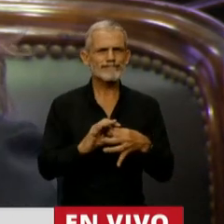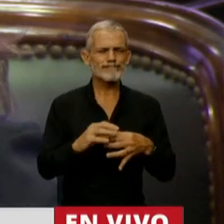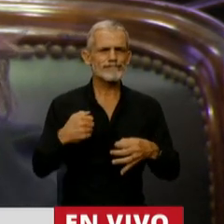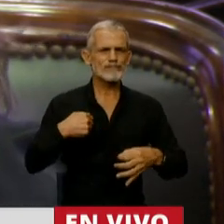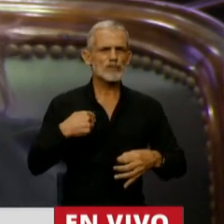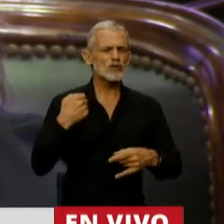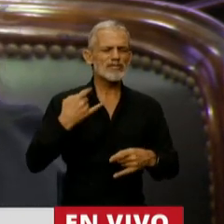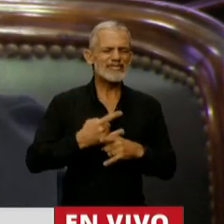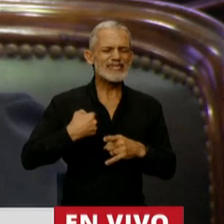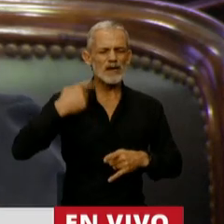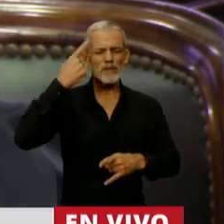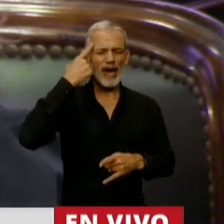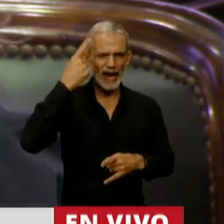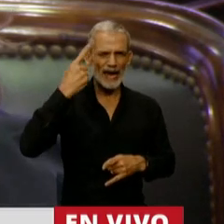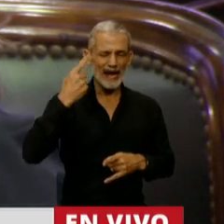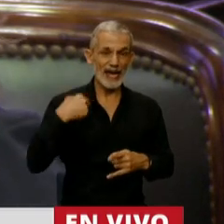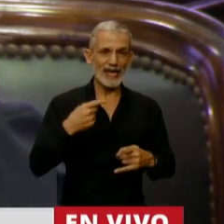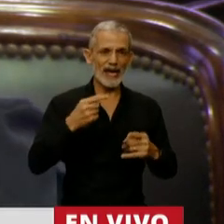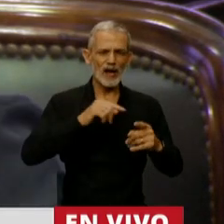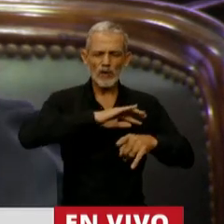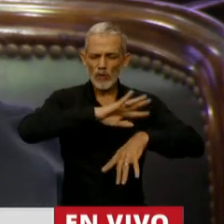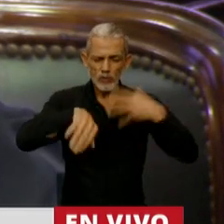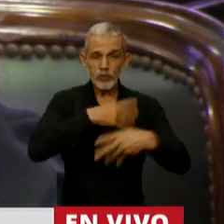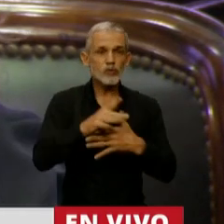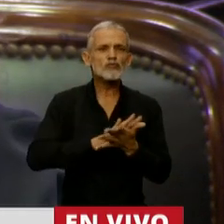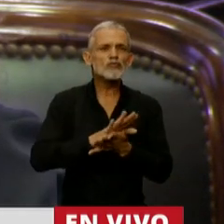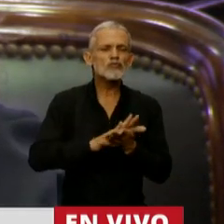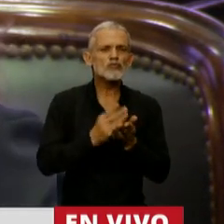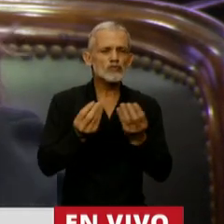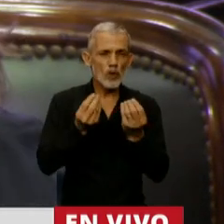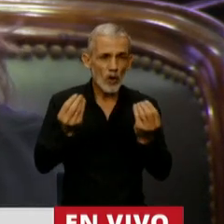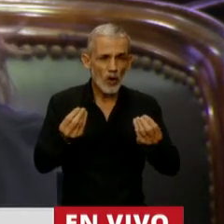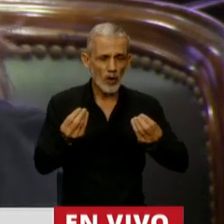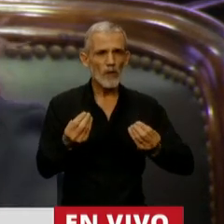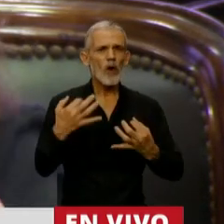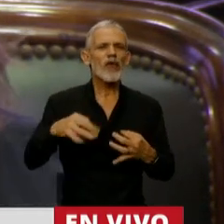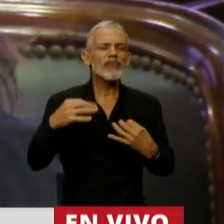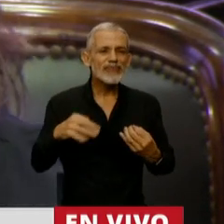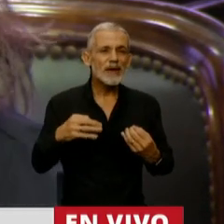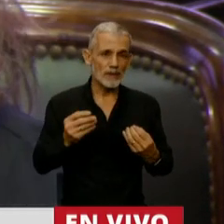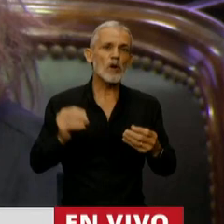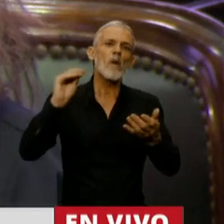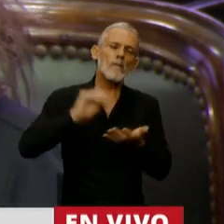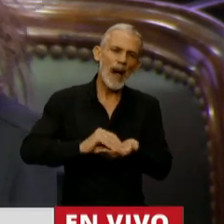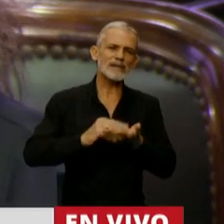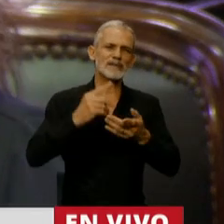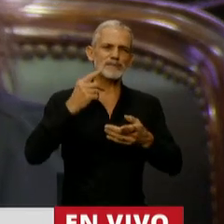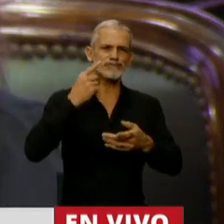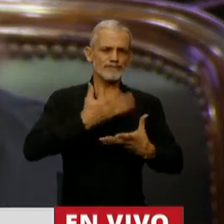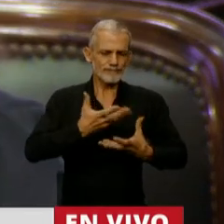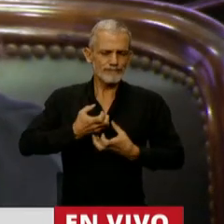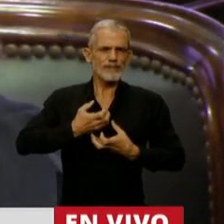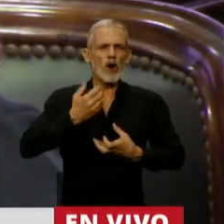que yo siempre he creído, que a las crisis se las interpela con más institucionalidad.